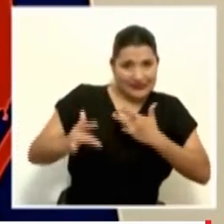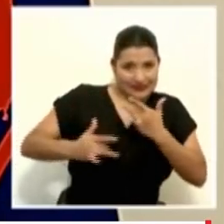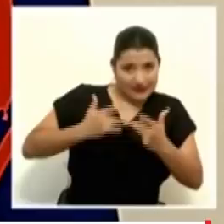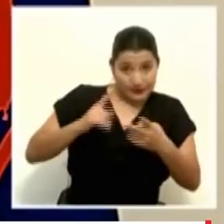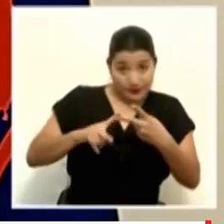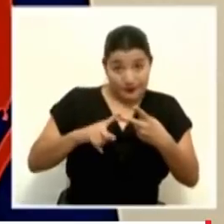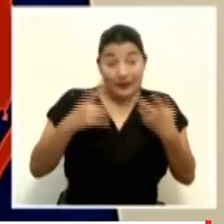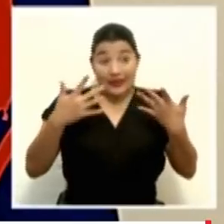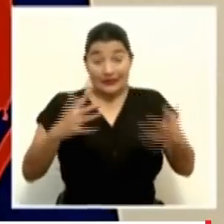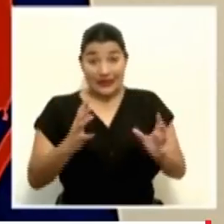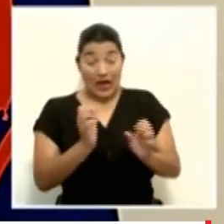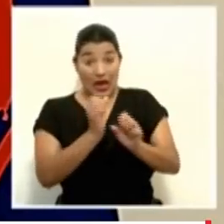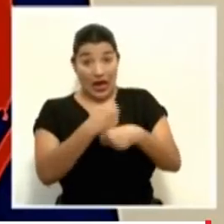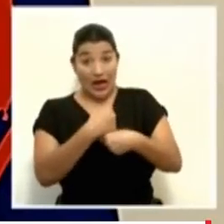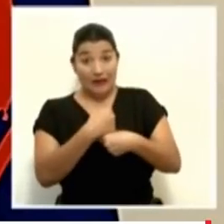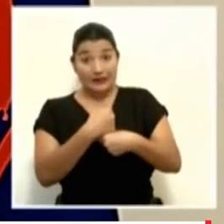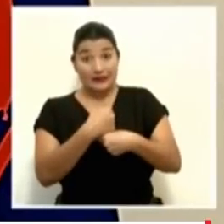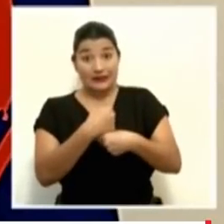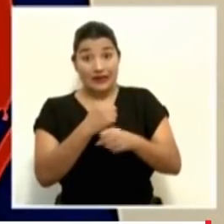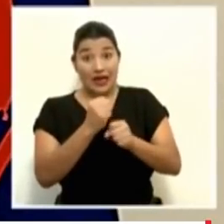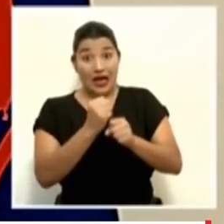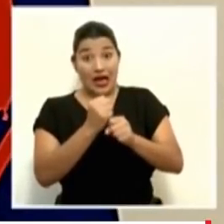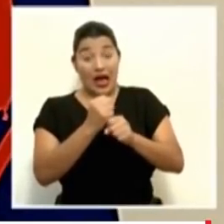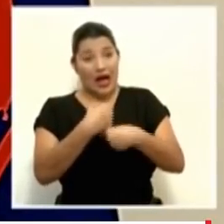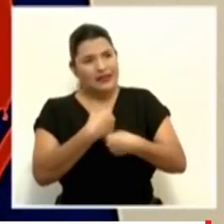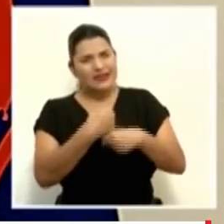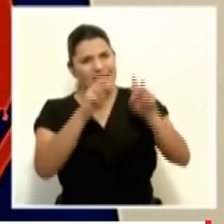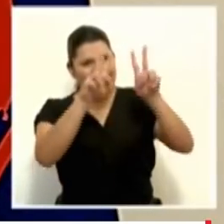o se siguen trayendo todas las muestras?